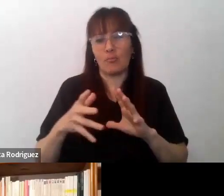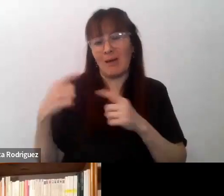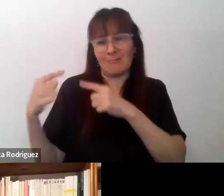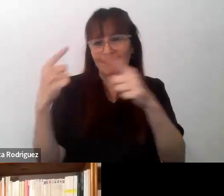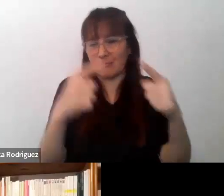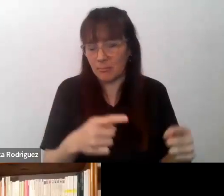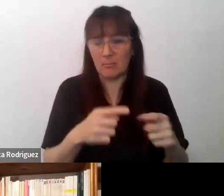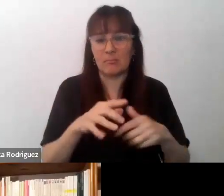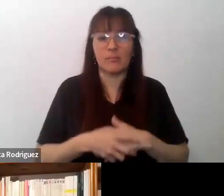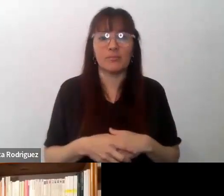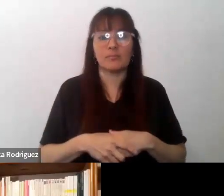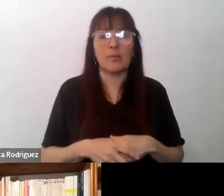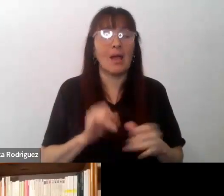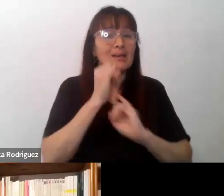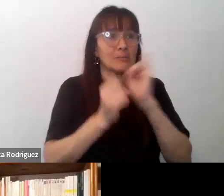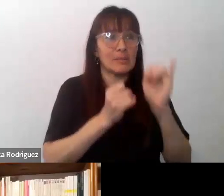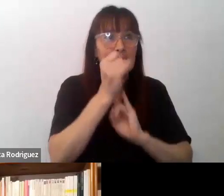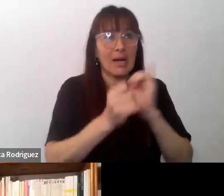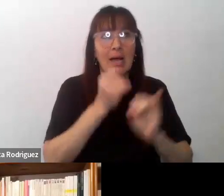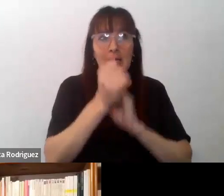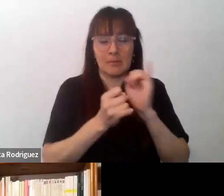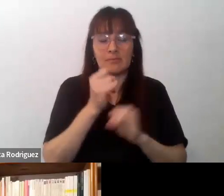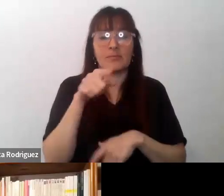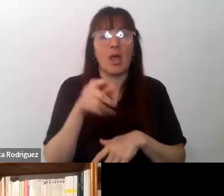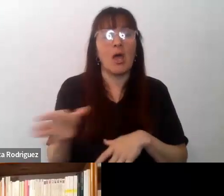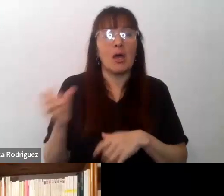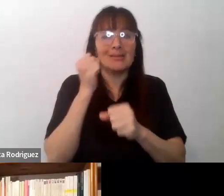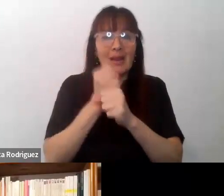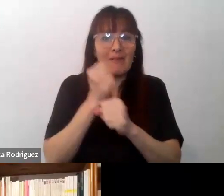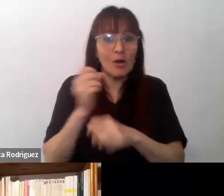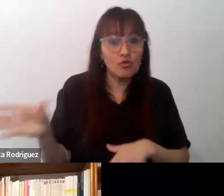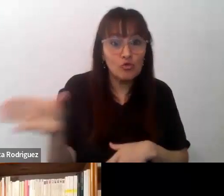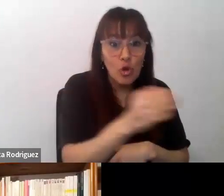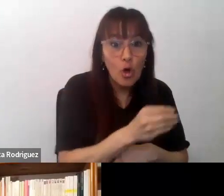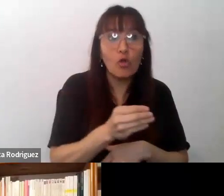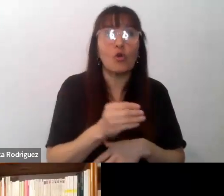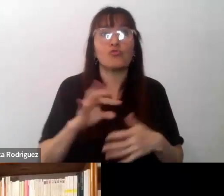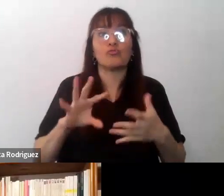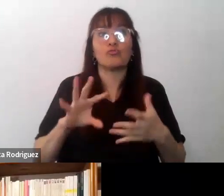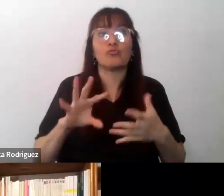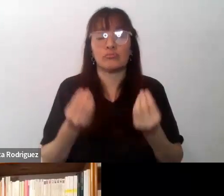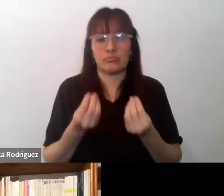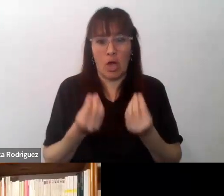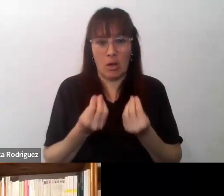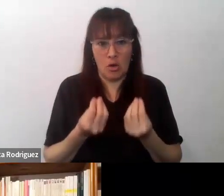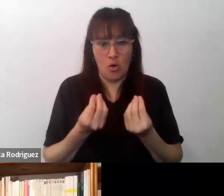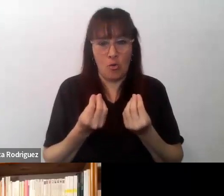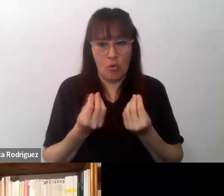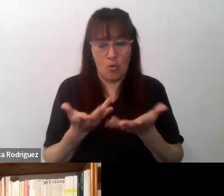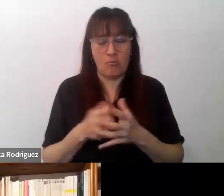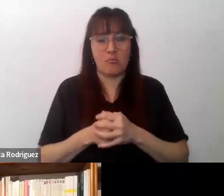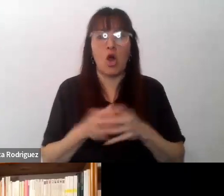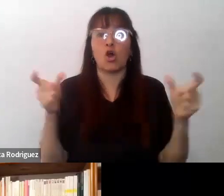todos estos trabajos fueron sostenidos por el compromiso del